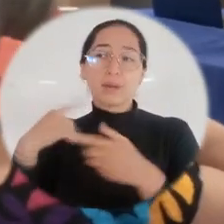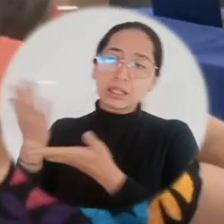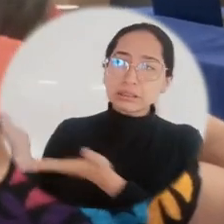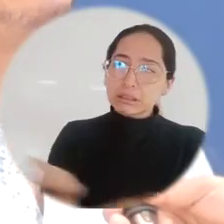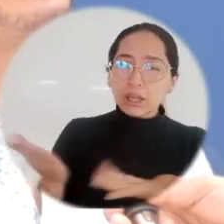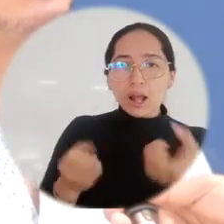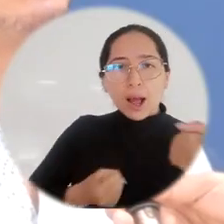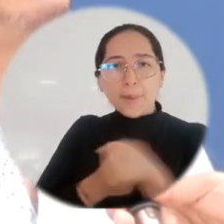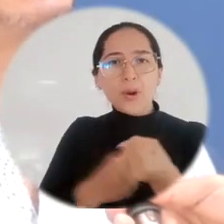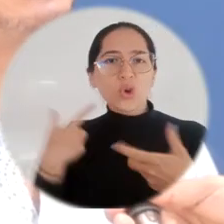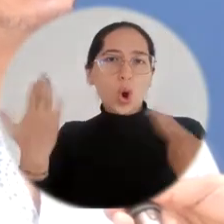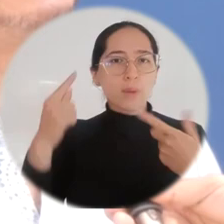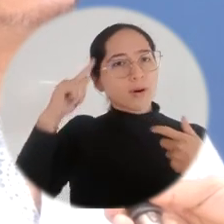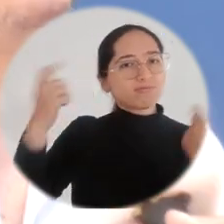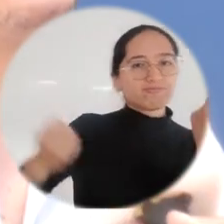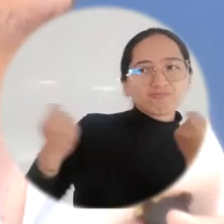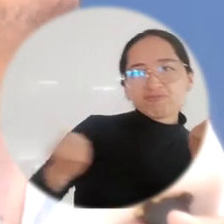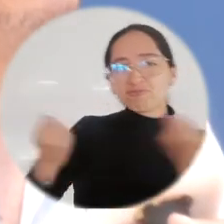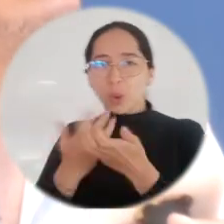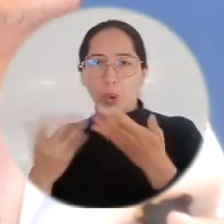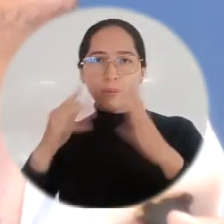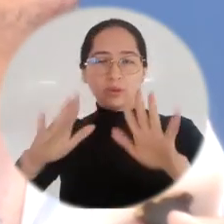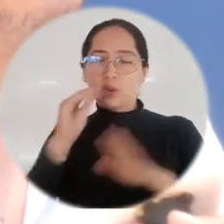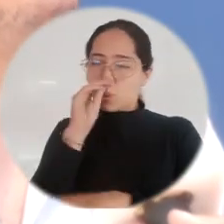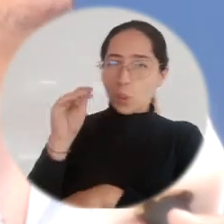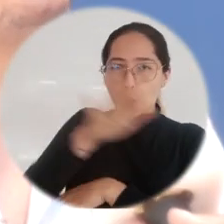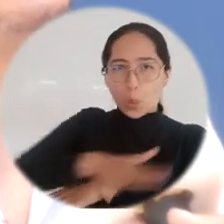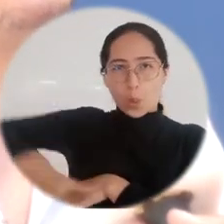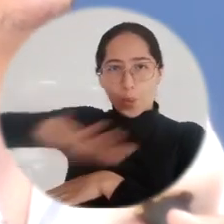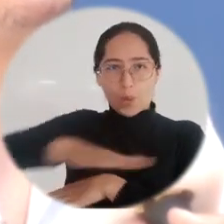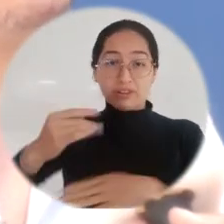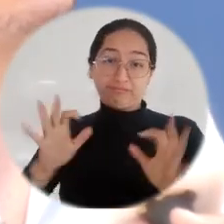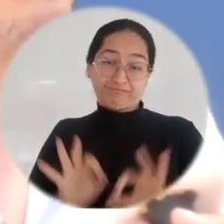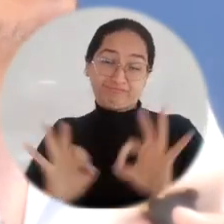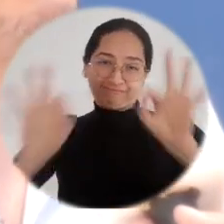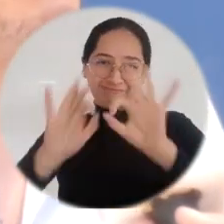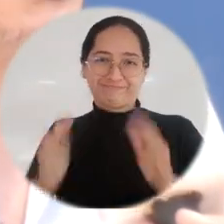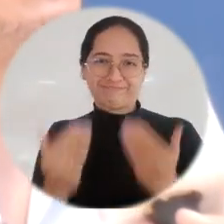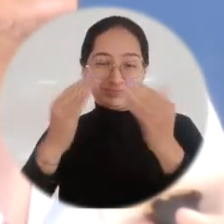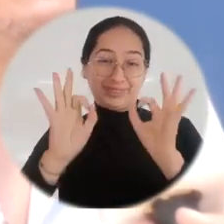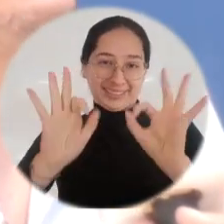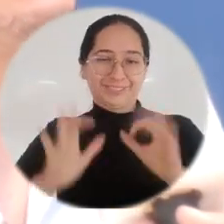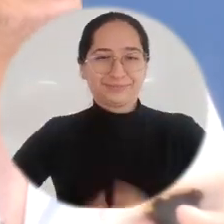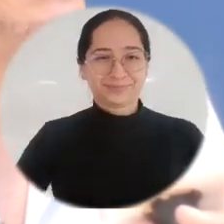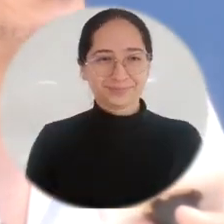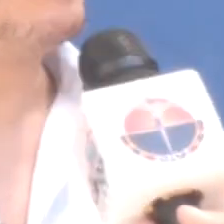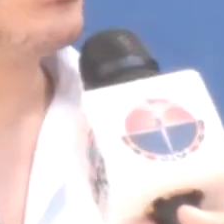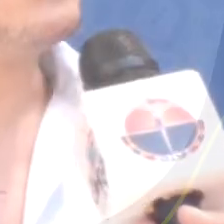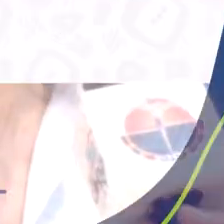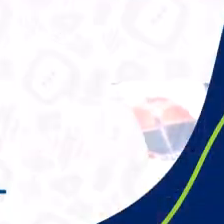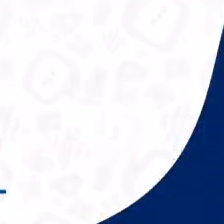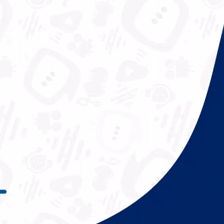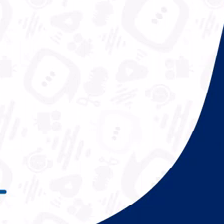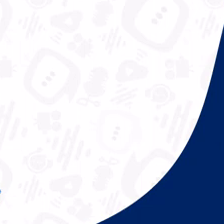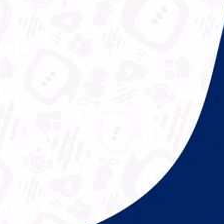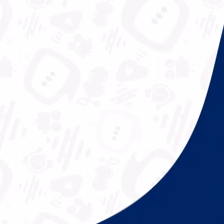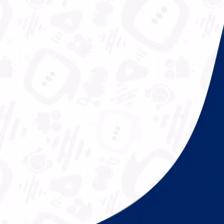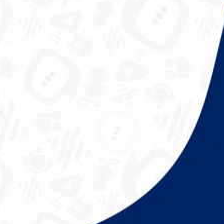el valor de la Universidad del Magdalena, pues ha cumplido una misión muy importante, sobre todo para la dinámica regional.